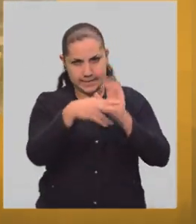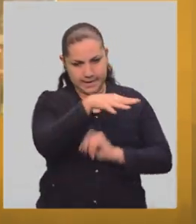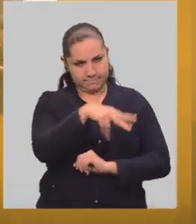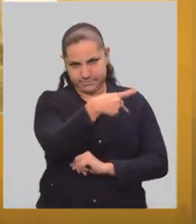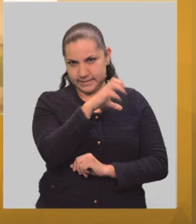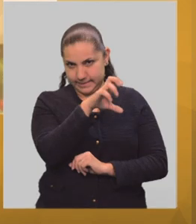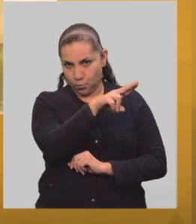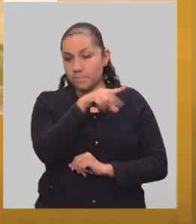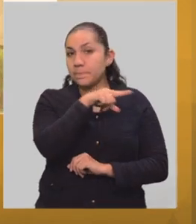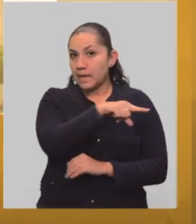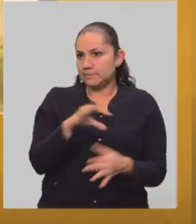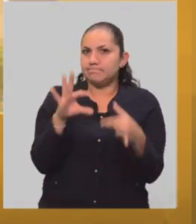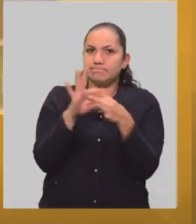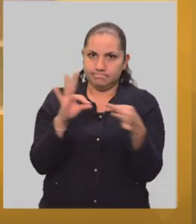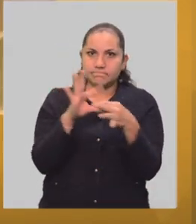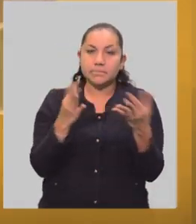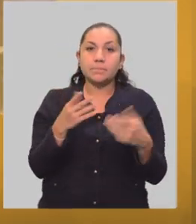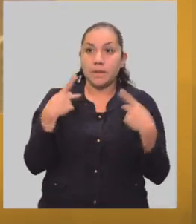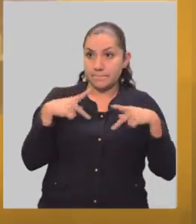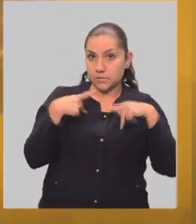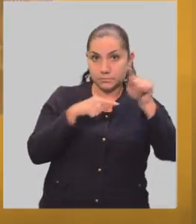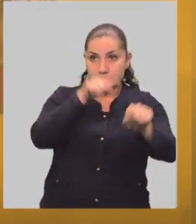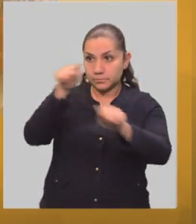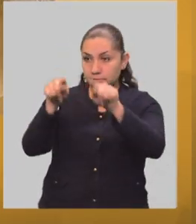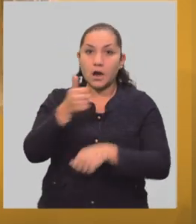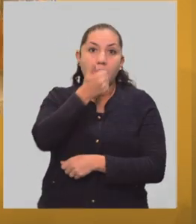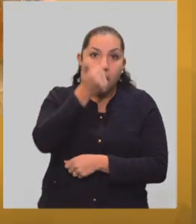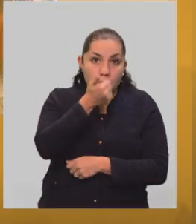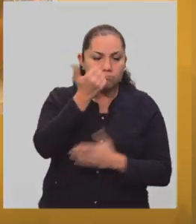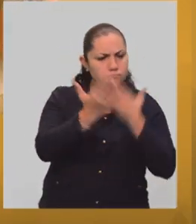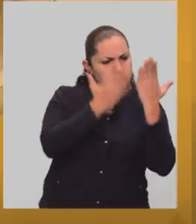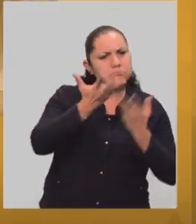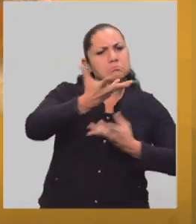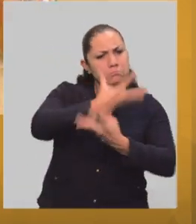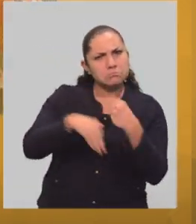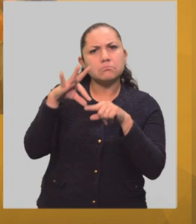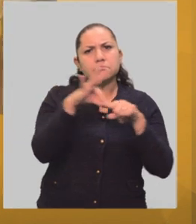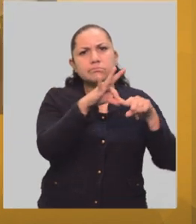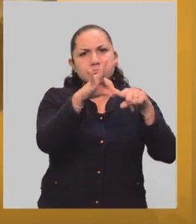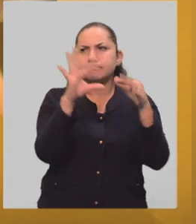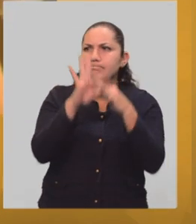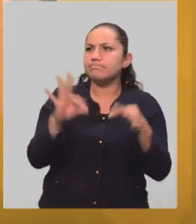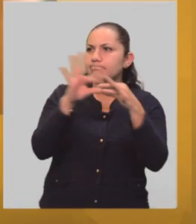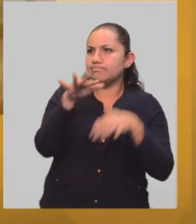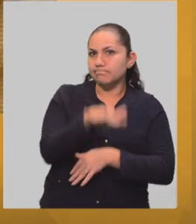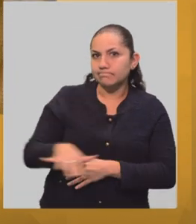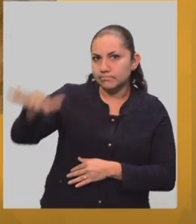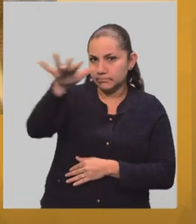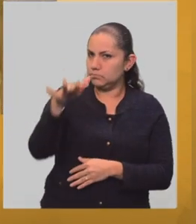Ingenierías en el Campus Ciudad Universitaria, subrayó la participación de los estudiantes universitarios en las visitas guiadas.